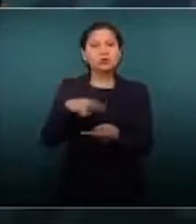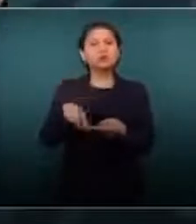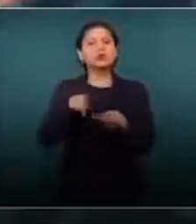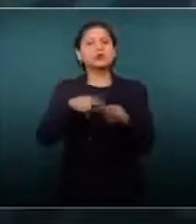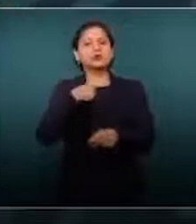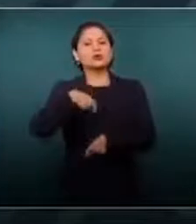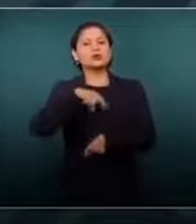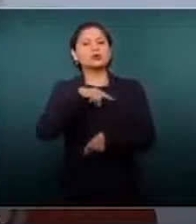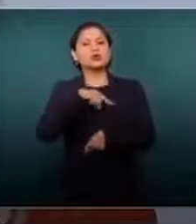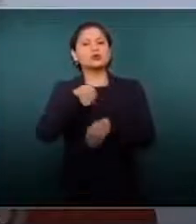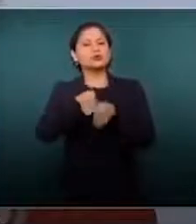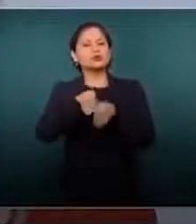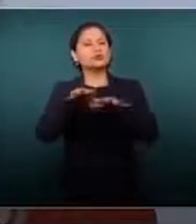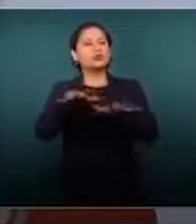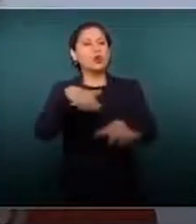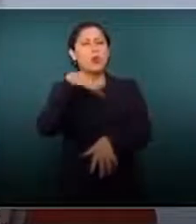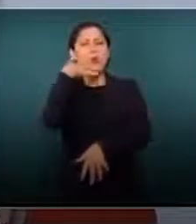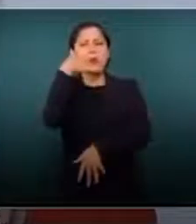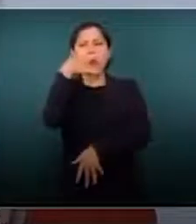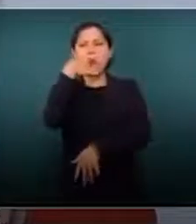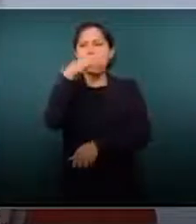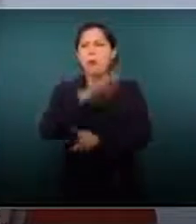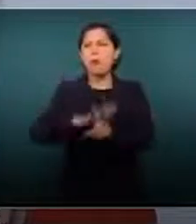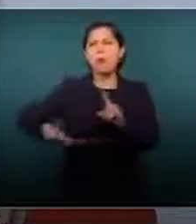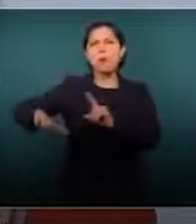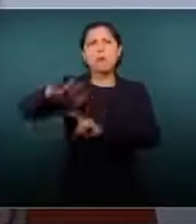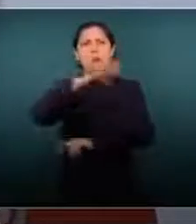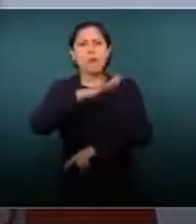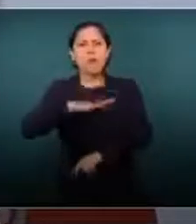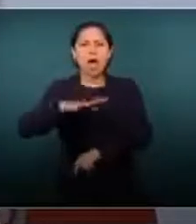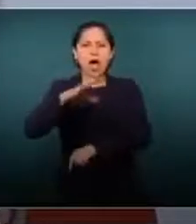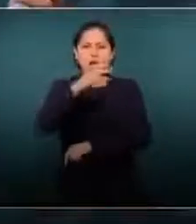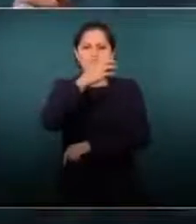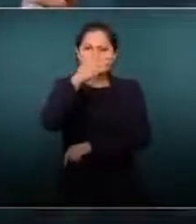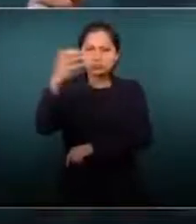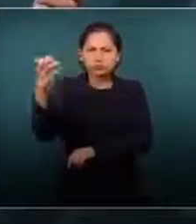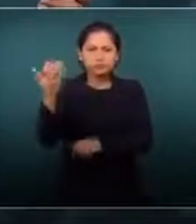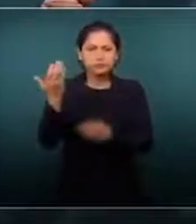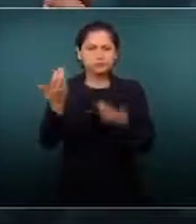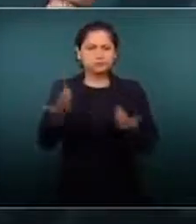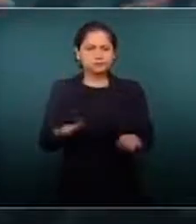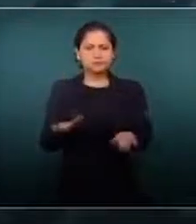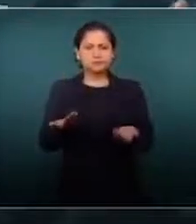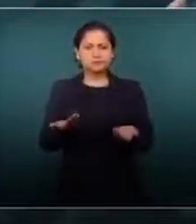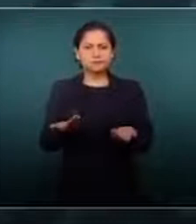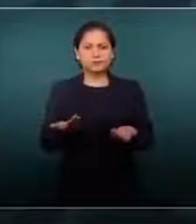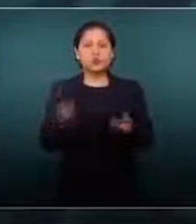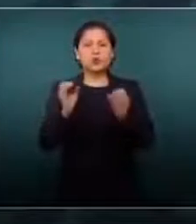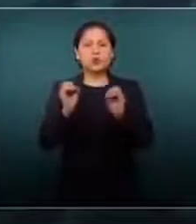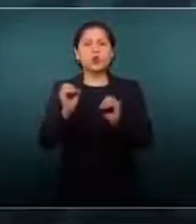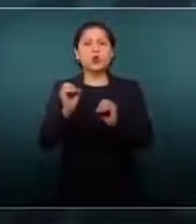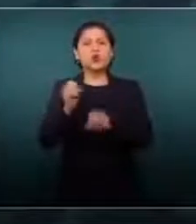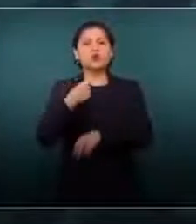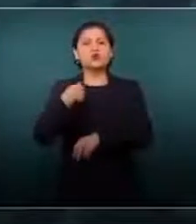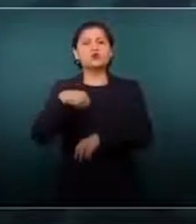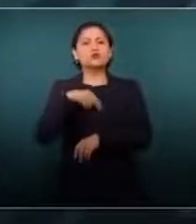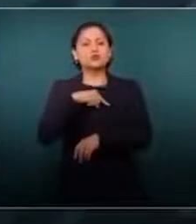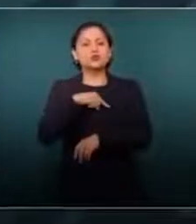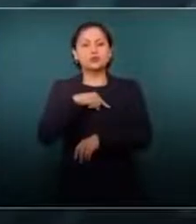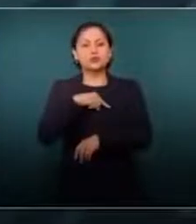contaminar y que se van a